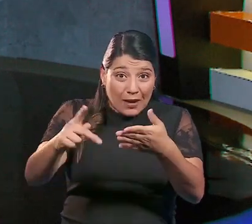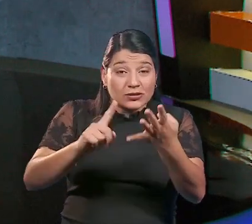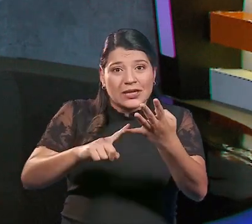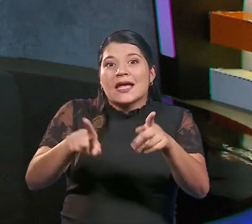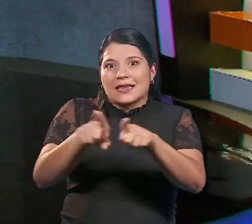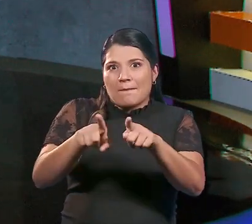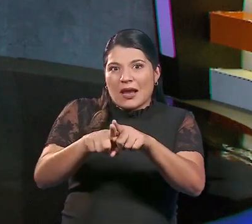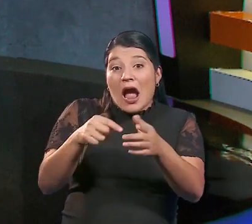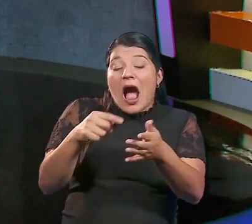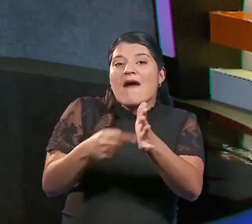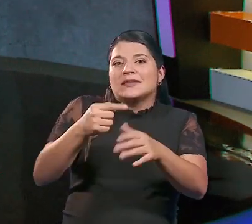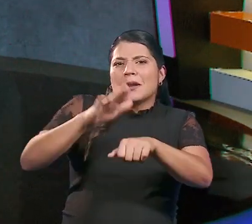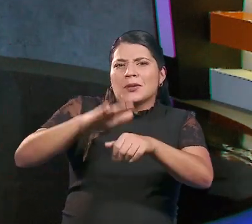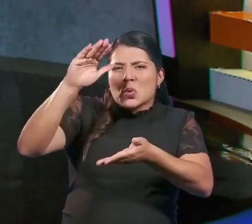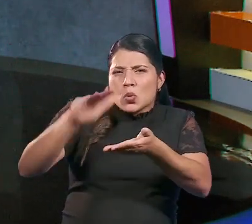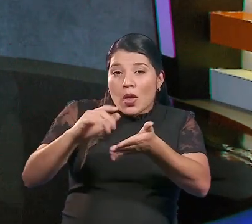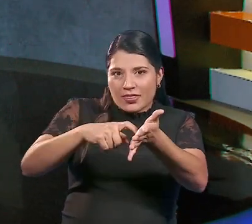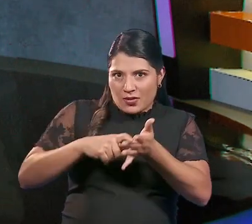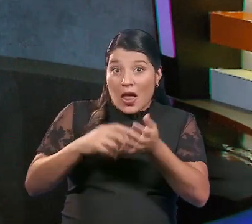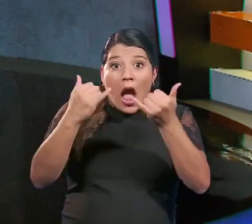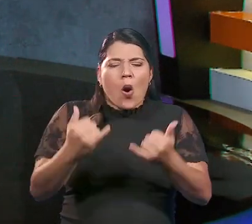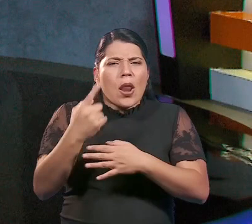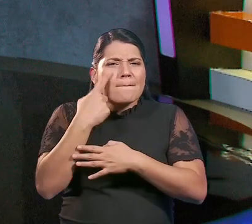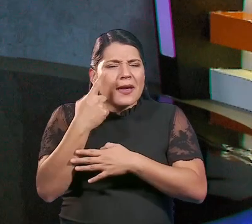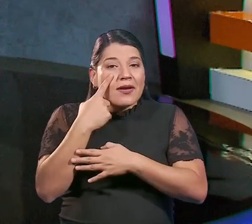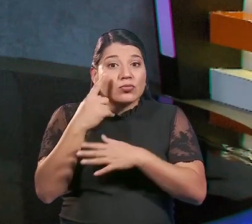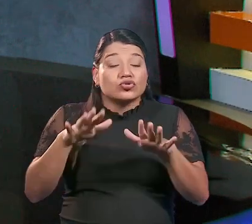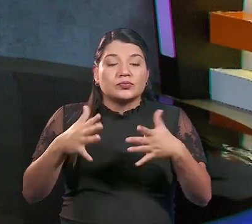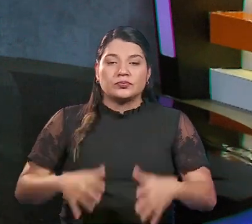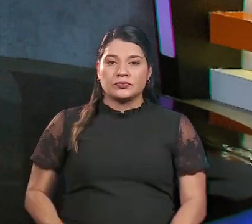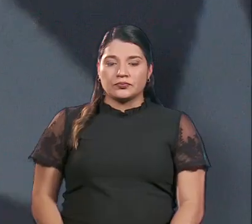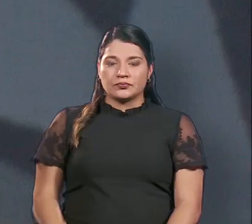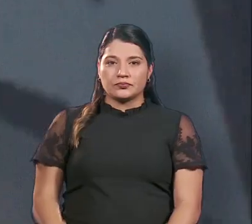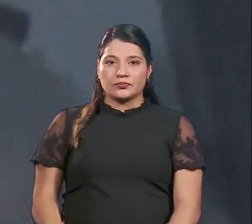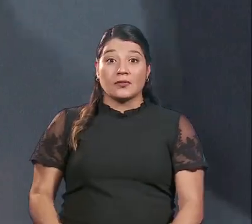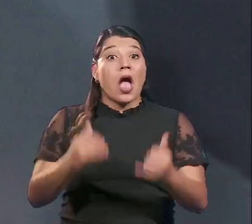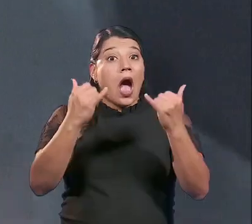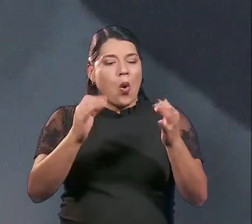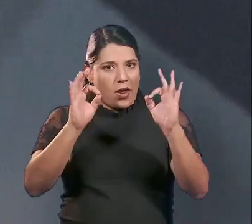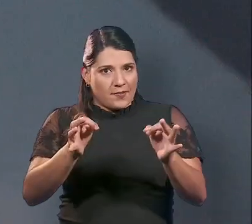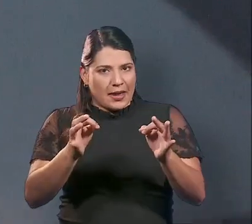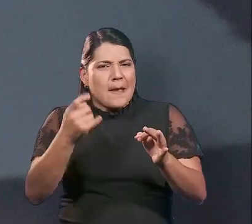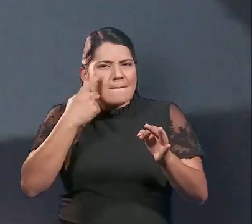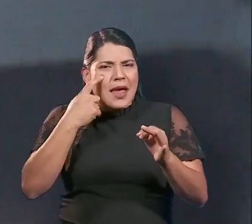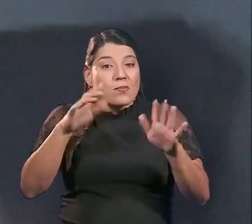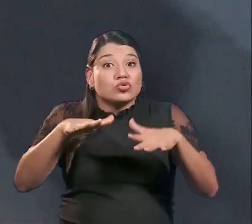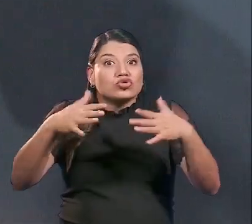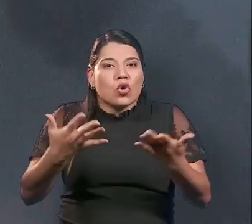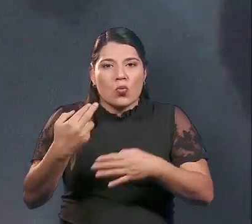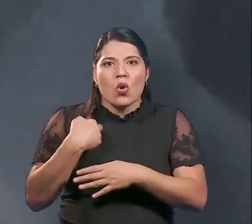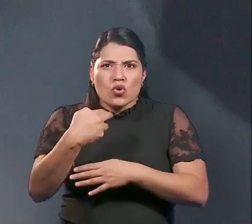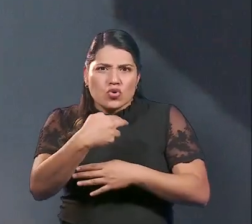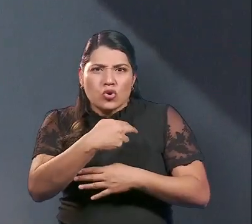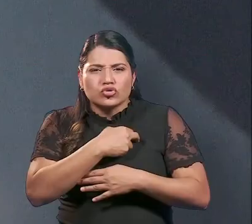moratorias de intereses e incluso, en muchos casos, de principal e intereses. Ahora bien, pasemos a ver cómo nos hemos